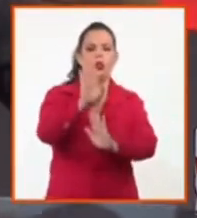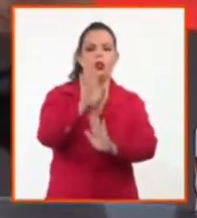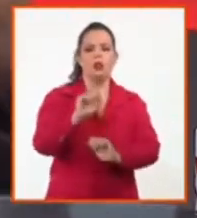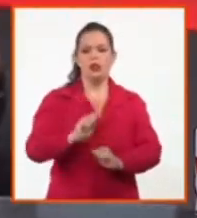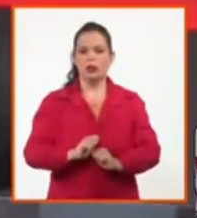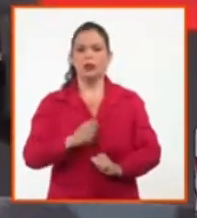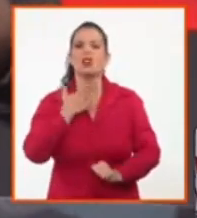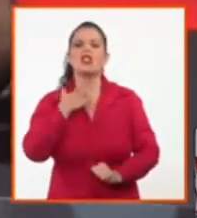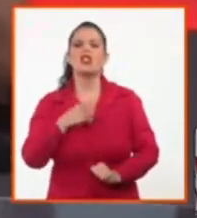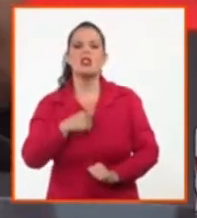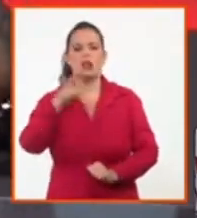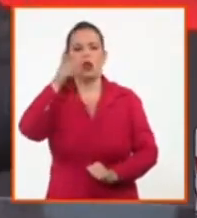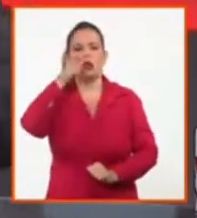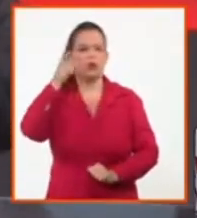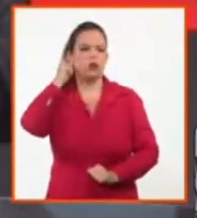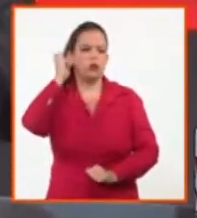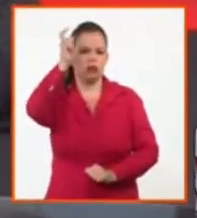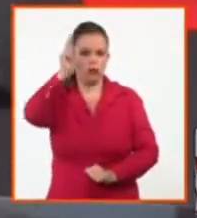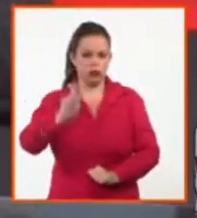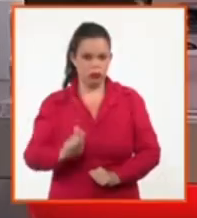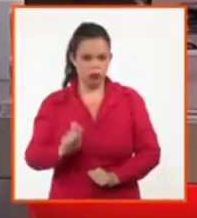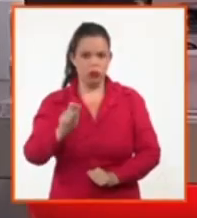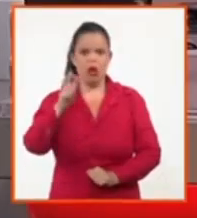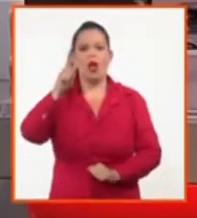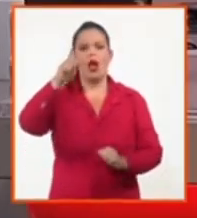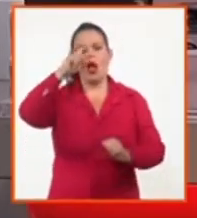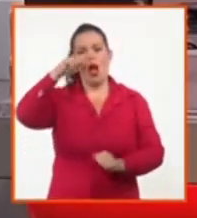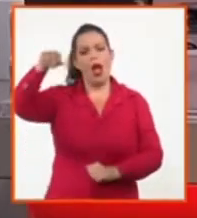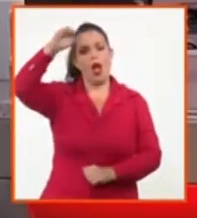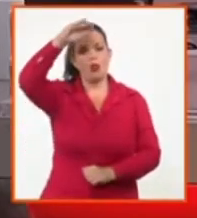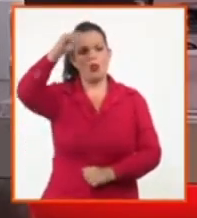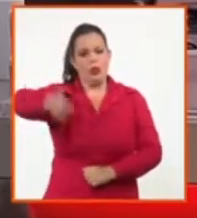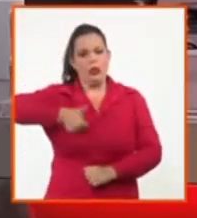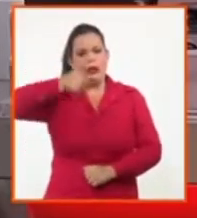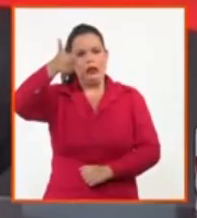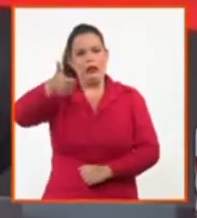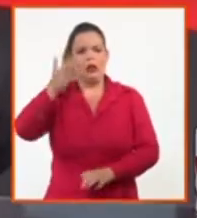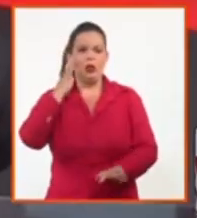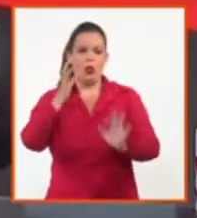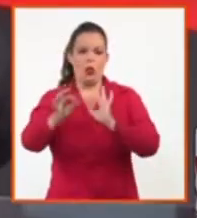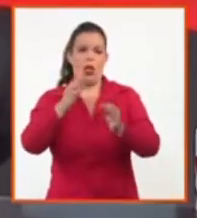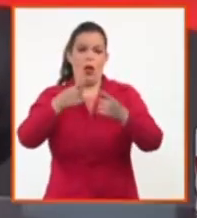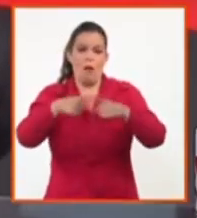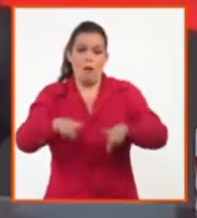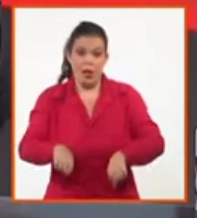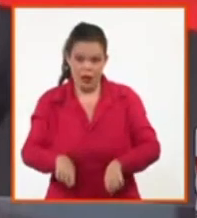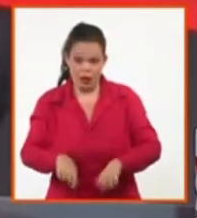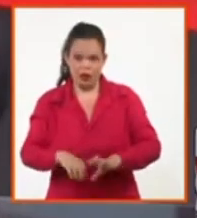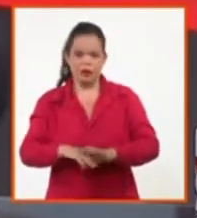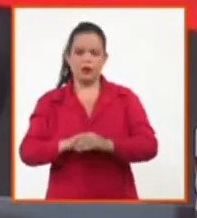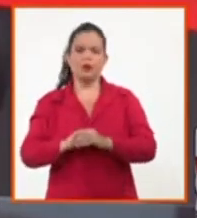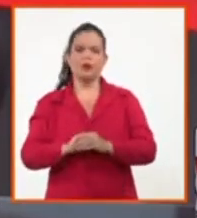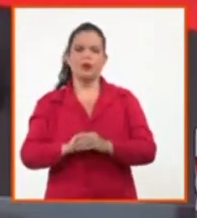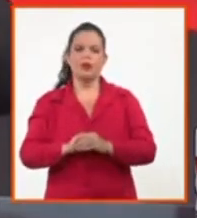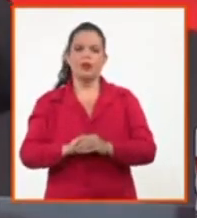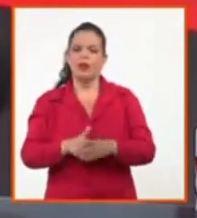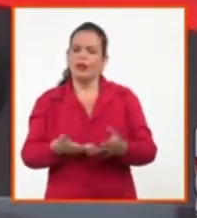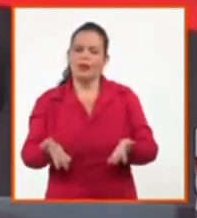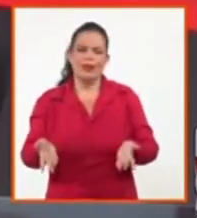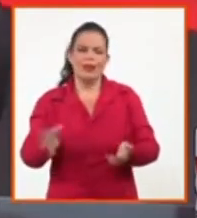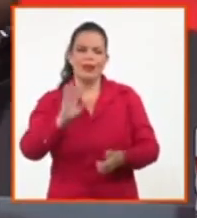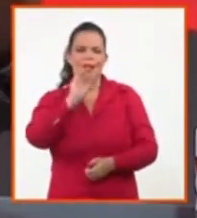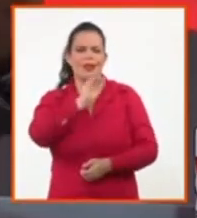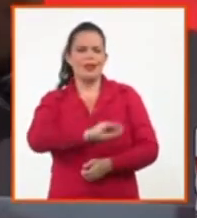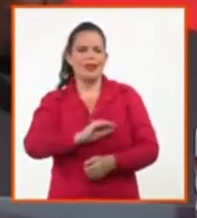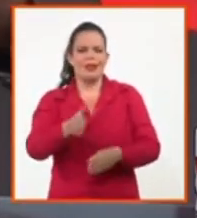y además todas las cosas, realmente no hay satisfacción, no hay satisfacción como uno siempre,